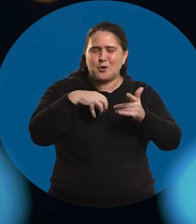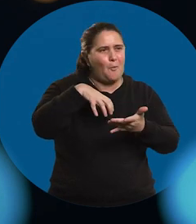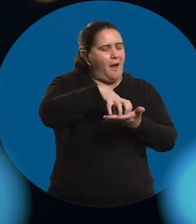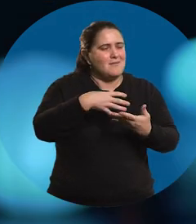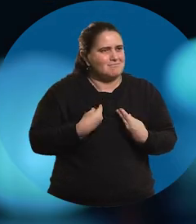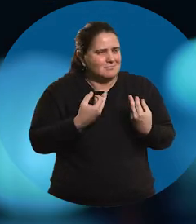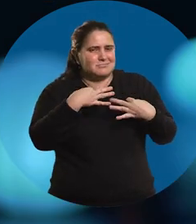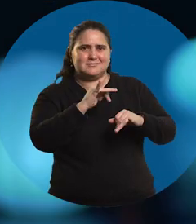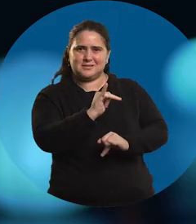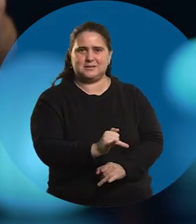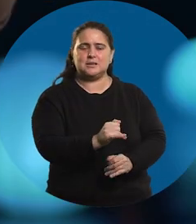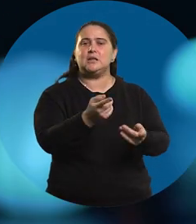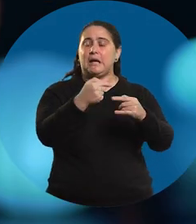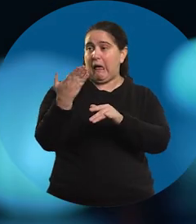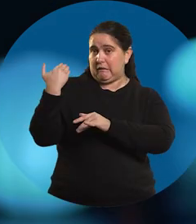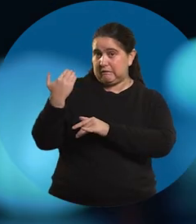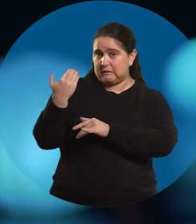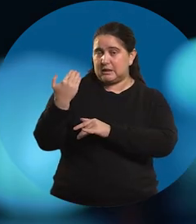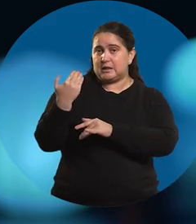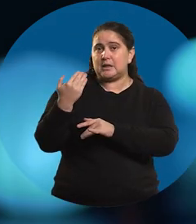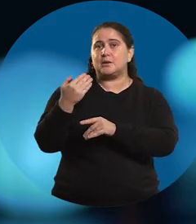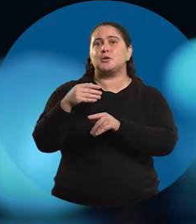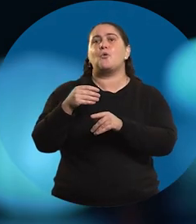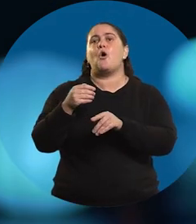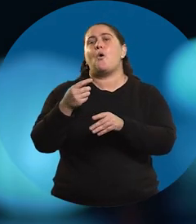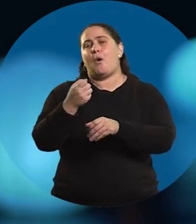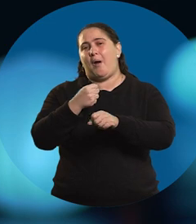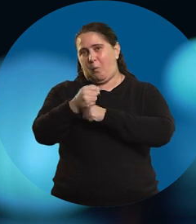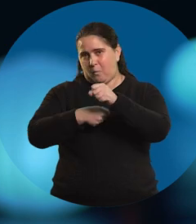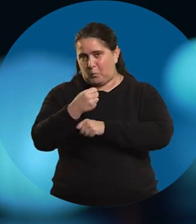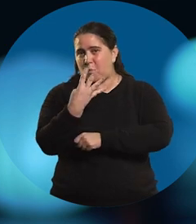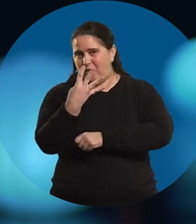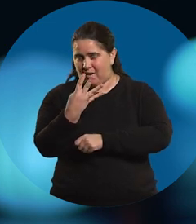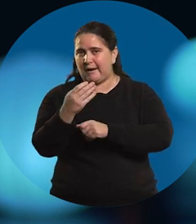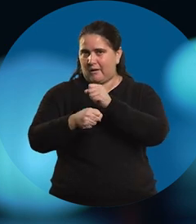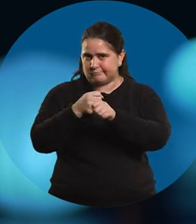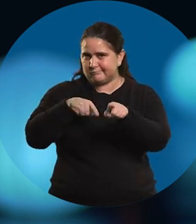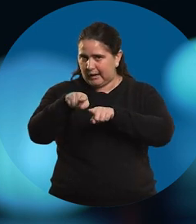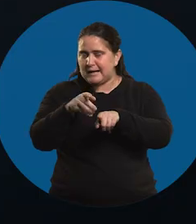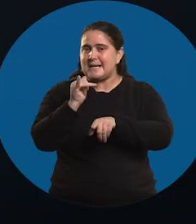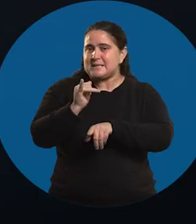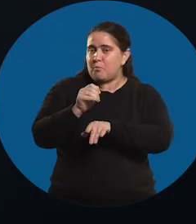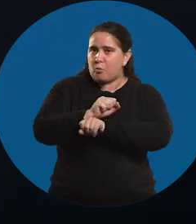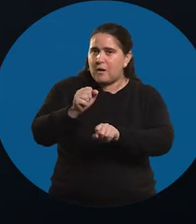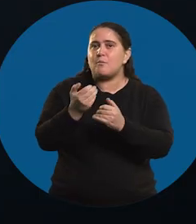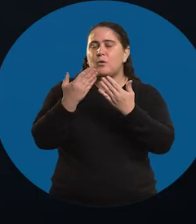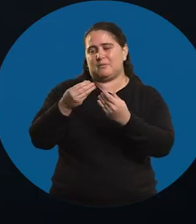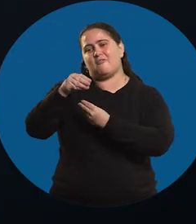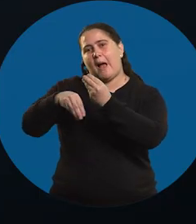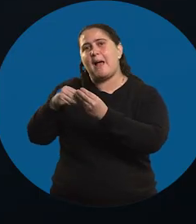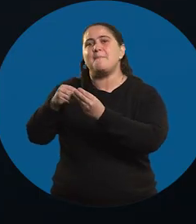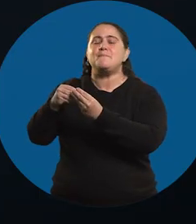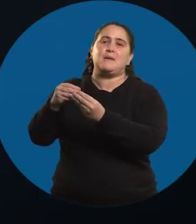que estar. Y antes, previamente, esa carrera de cuatro años la puedo hacer. Vengo de una familia muy